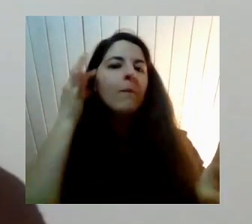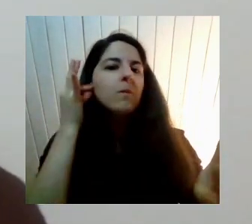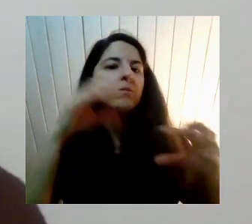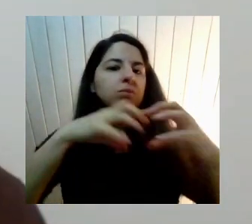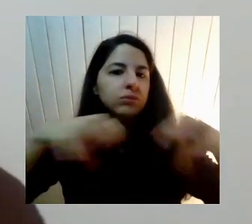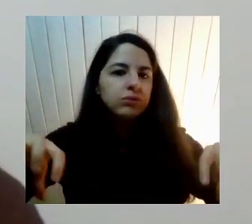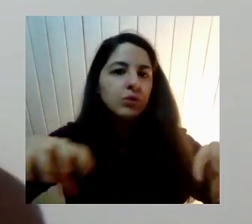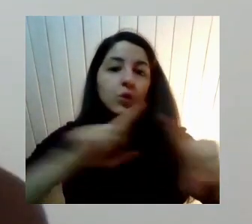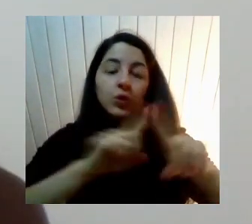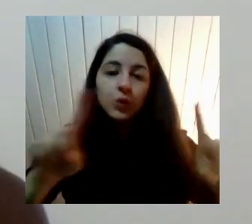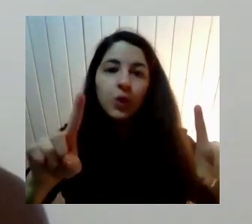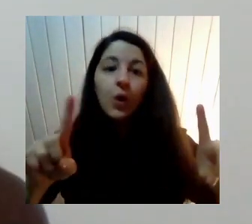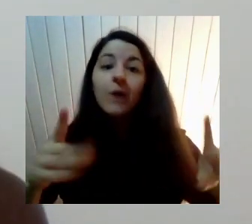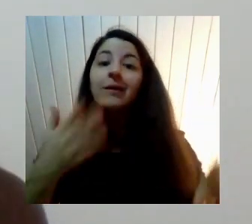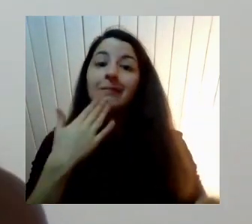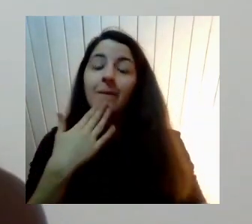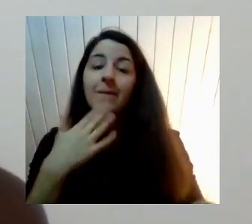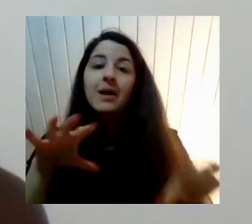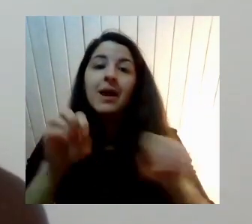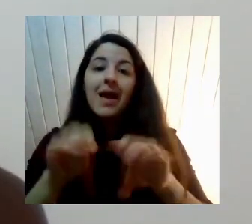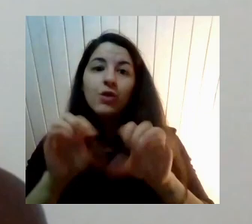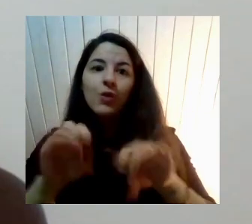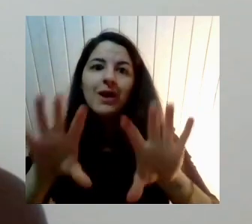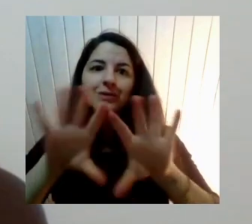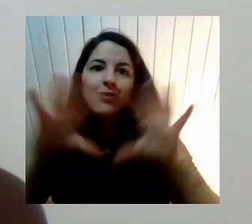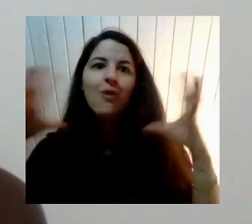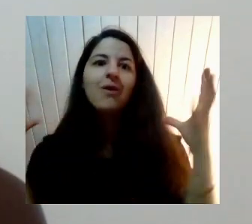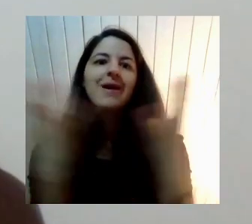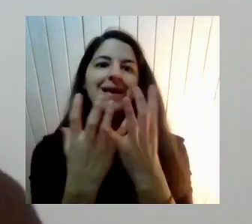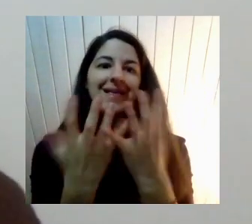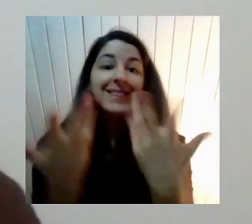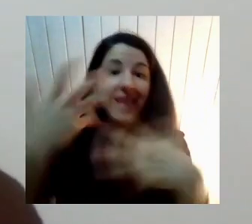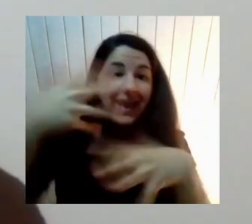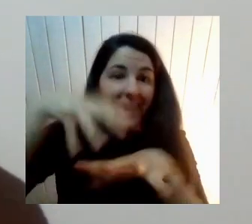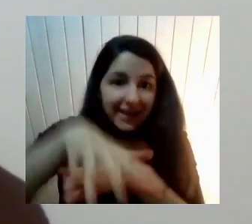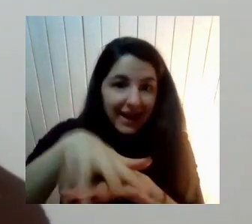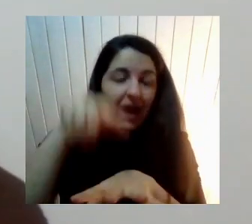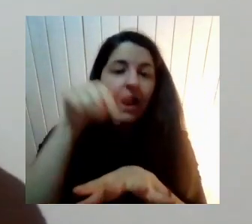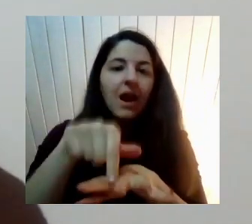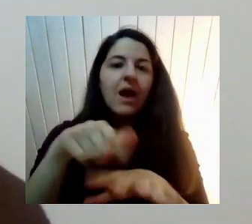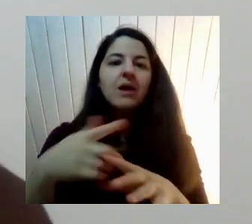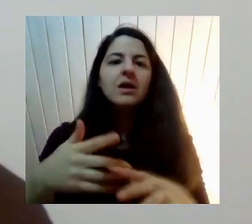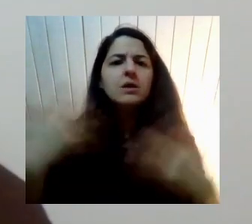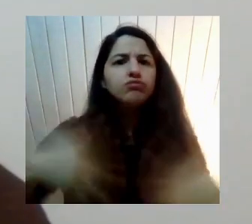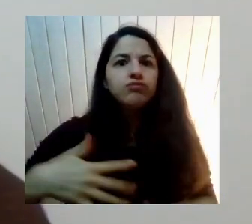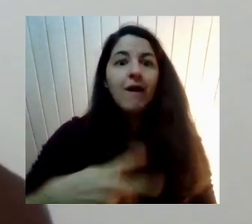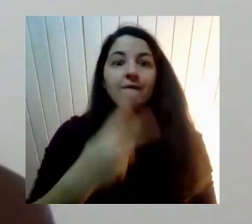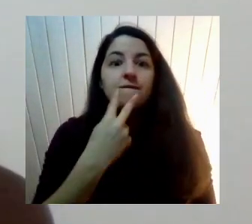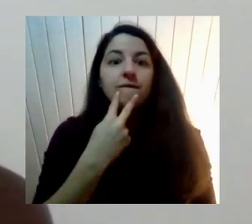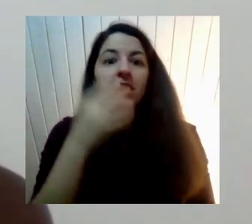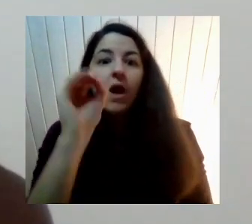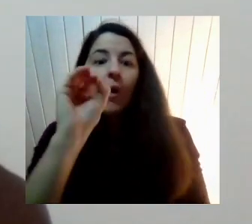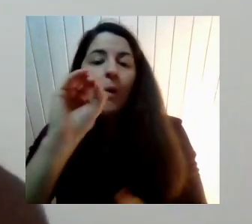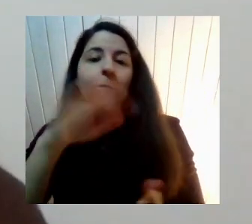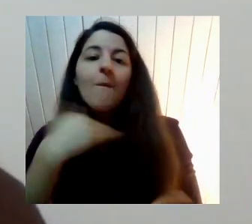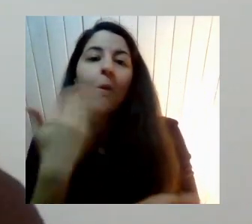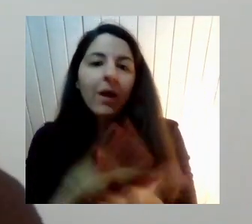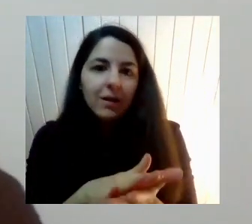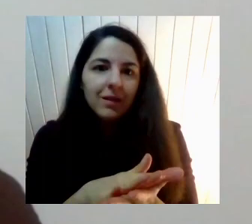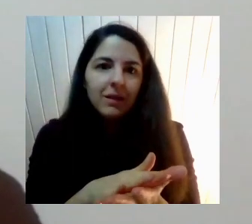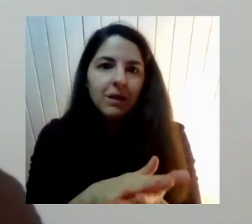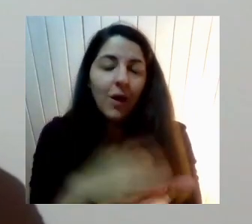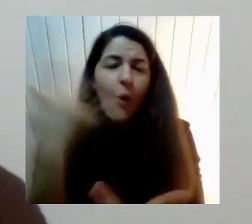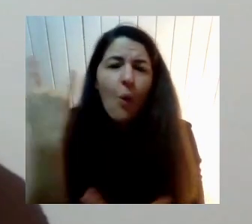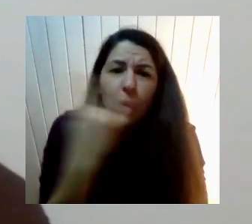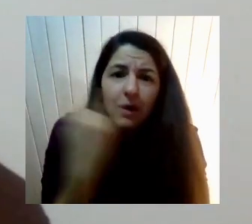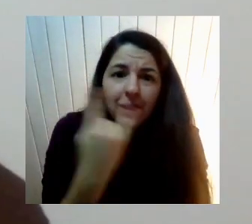muerte Digamos Aquí no está en juego Cualquier cosa Aquí no están en juego Los puntajes del CINCE De la PSU El ingreso a la universidad Aquí está en juego La